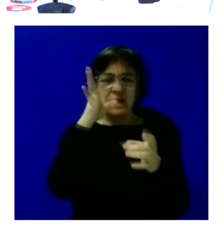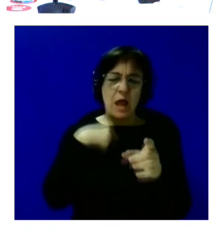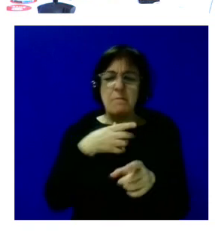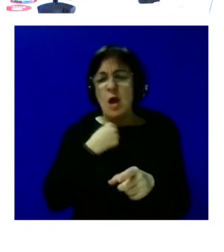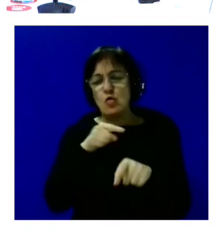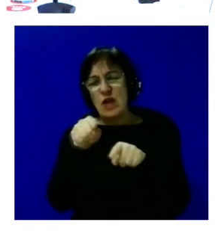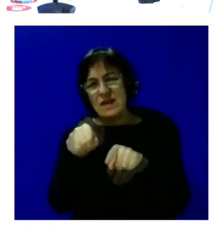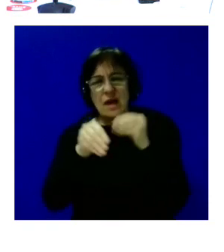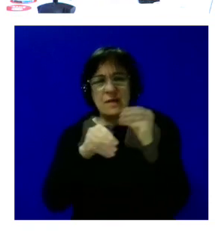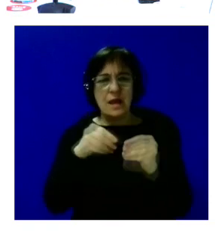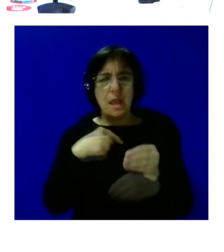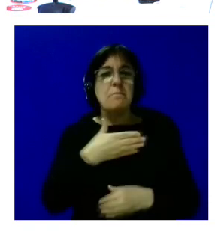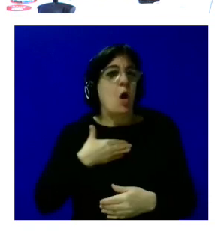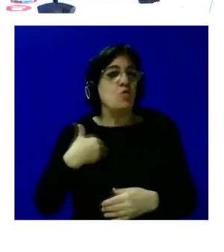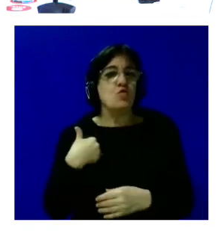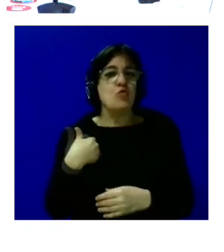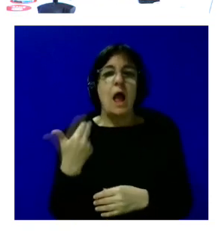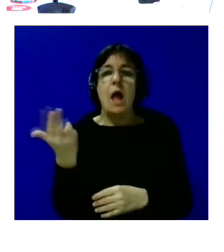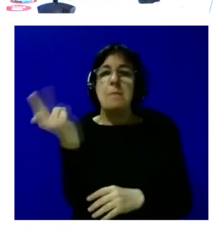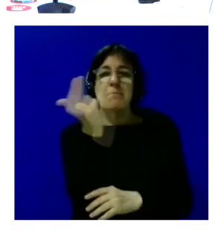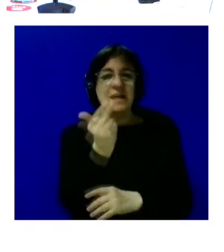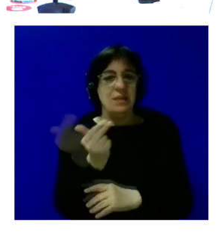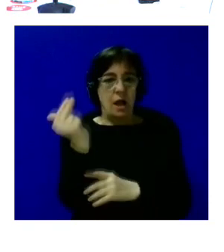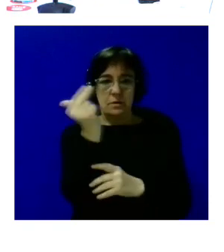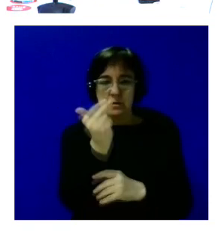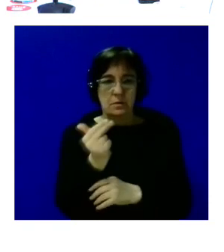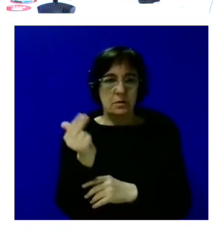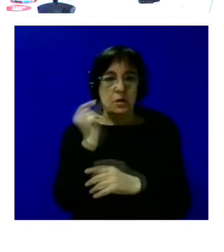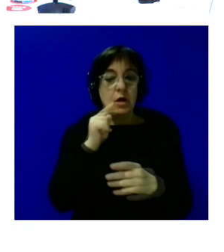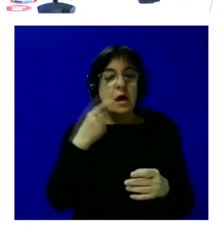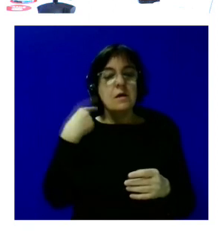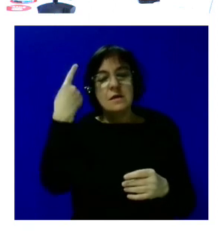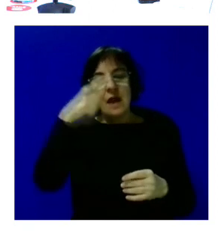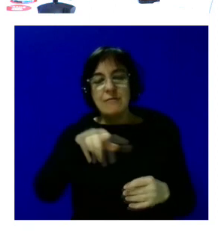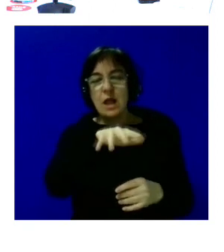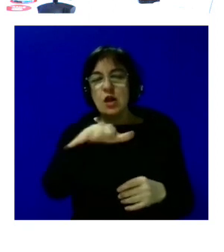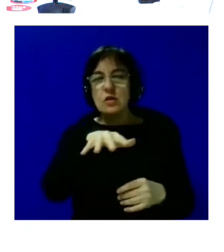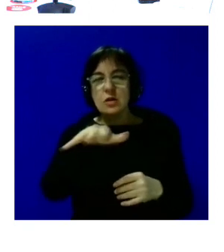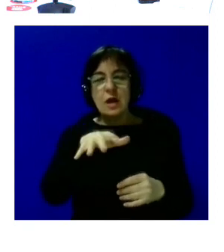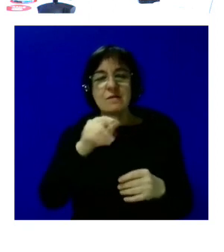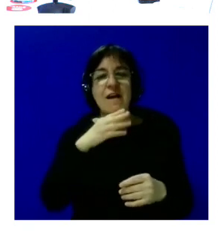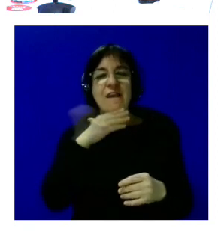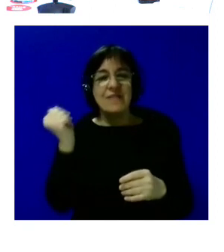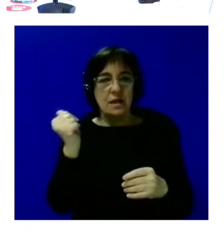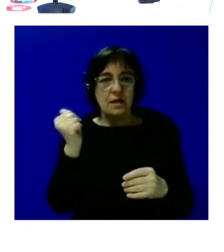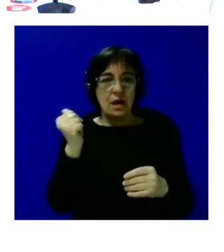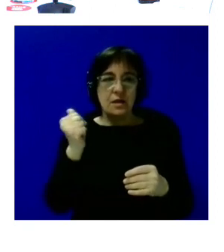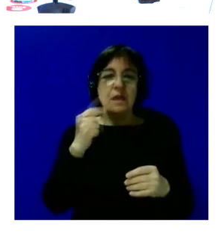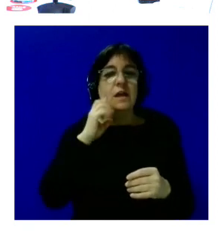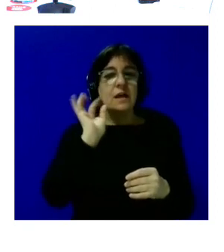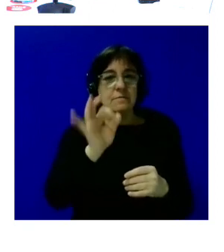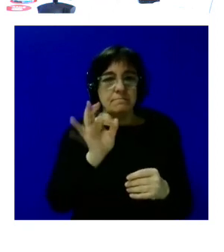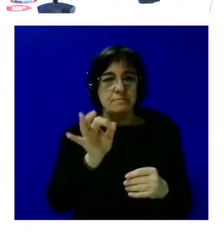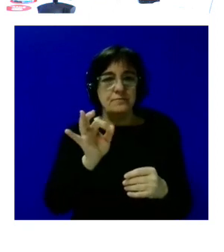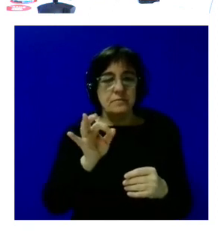gusta hacer esto a mí me gusta pintar bueno pues vamos a ver en cuantas lugares se puede desarrollar esa habilidad y vamos a ver si realmente